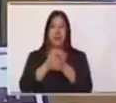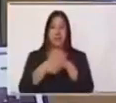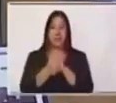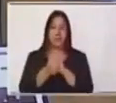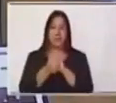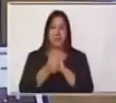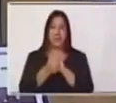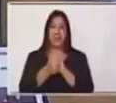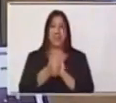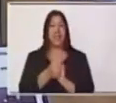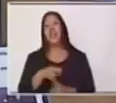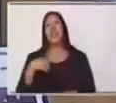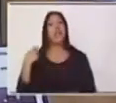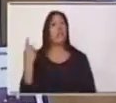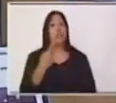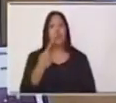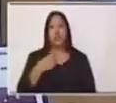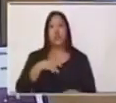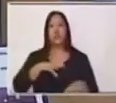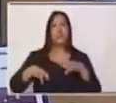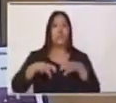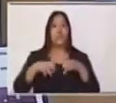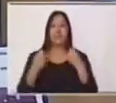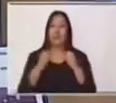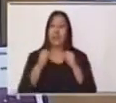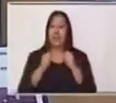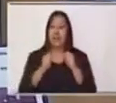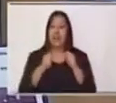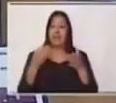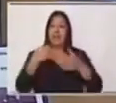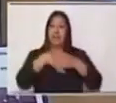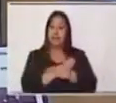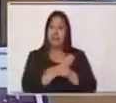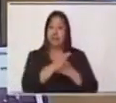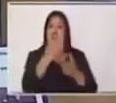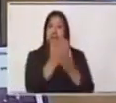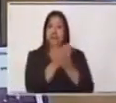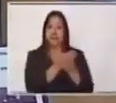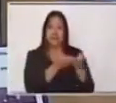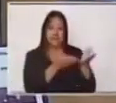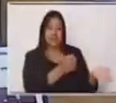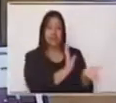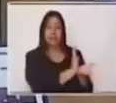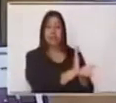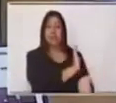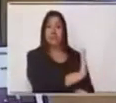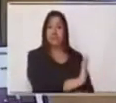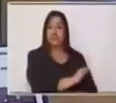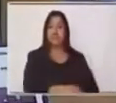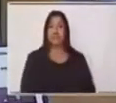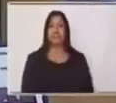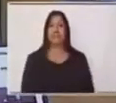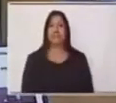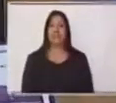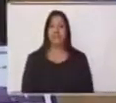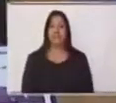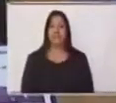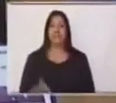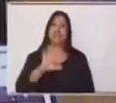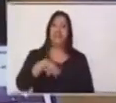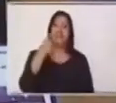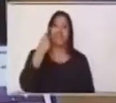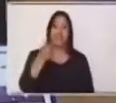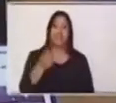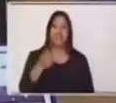Y todas las tareas que realices, guárdalas en tu caja de Aprendo en Casa o en tu portafolio didáctico. Hasta la